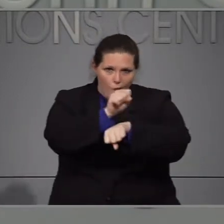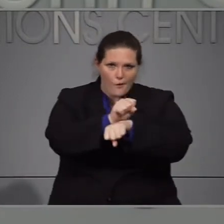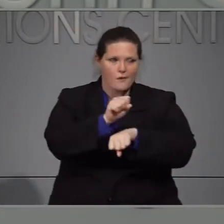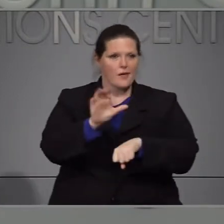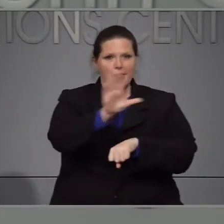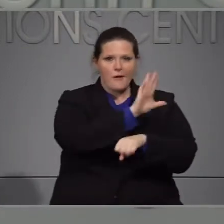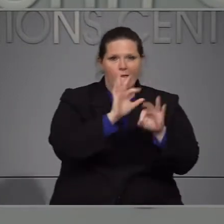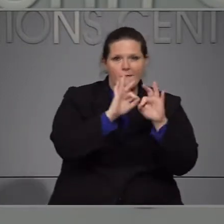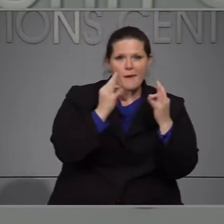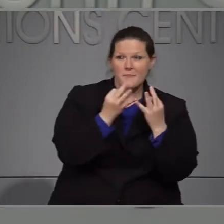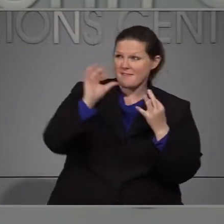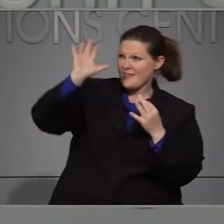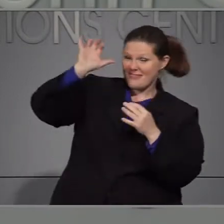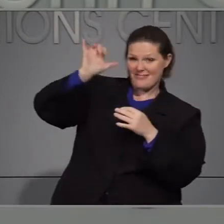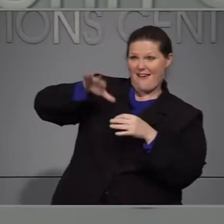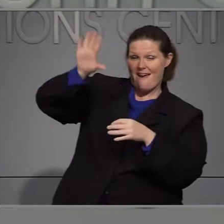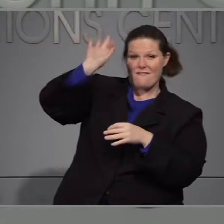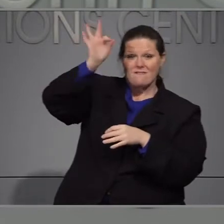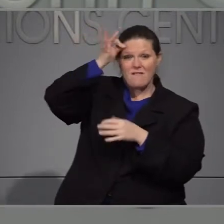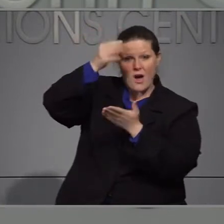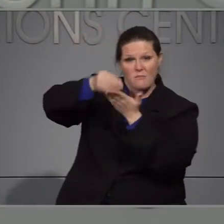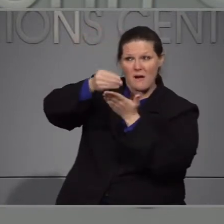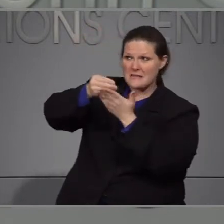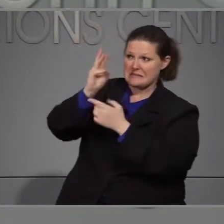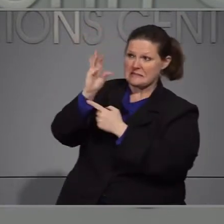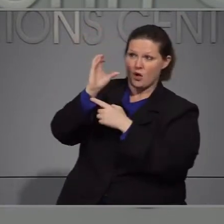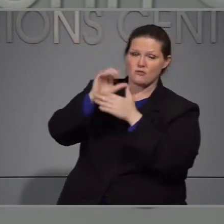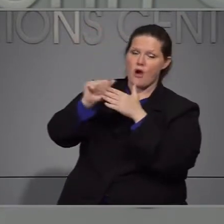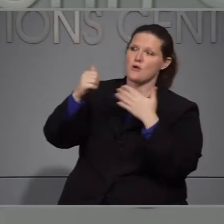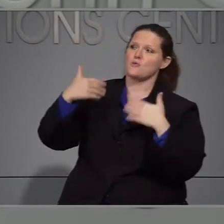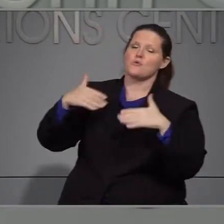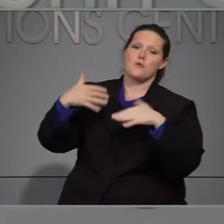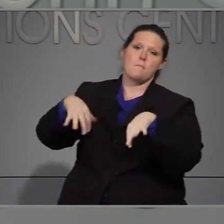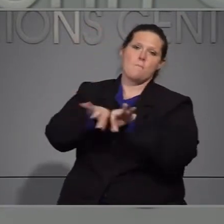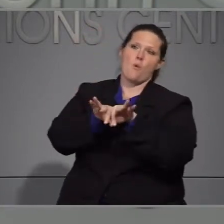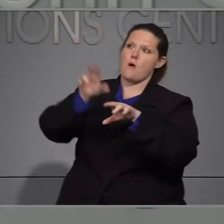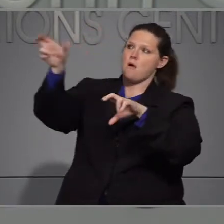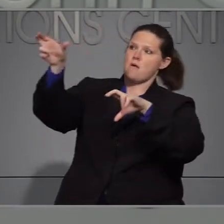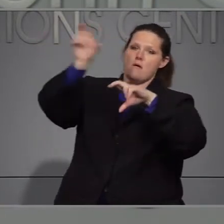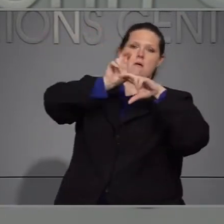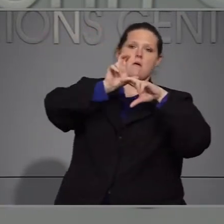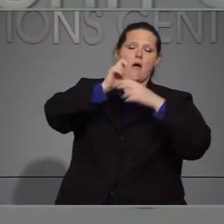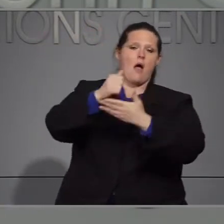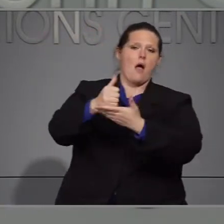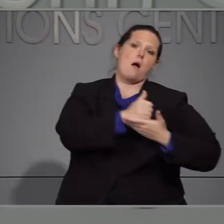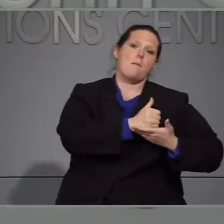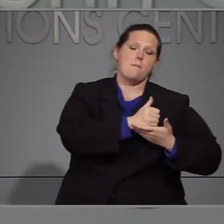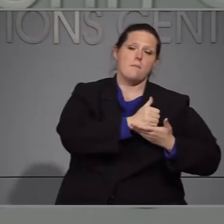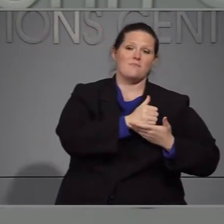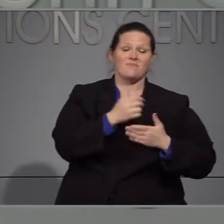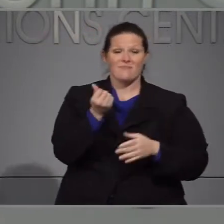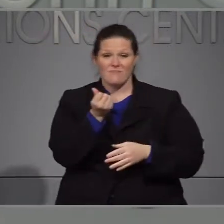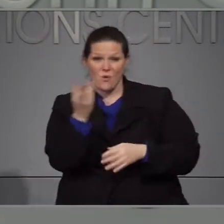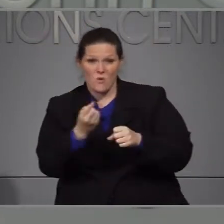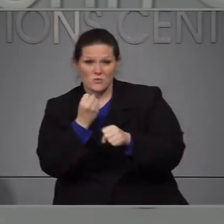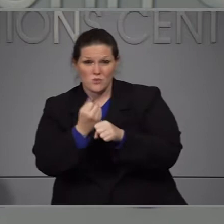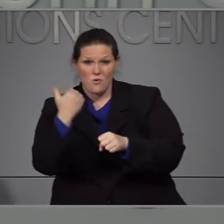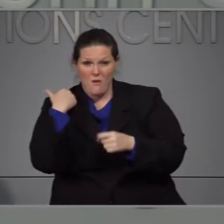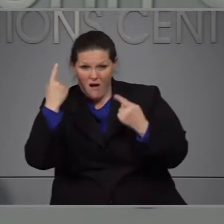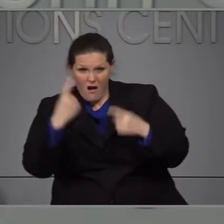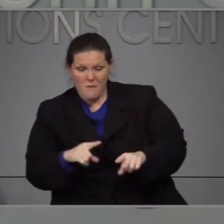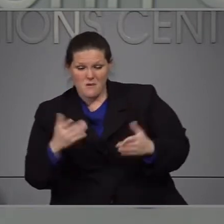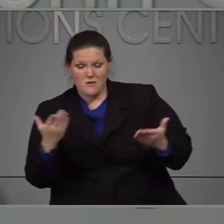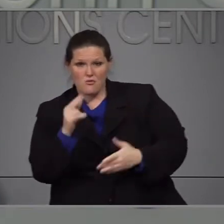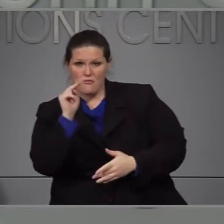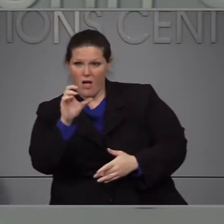familias. Estos seiscientos dólares adicionales son especialmente importante Carolina del Norte en donde hace